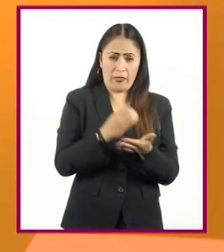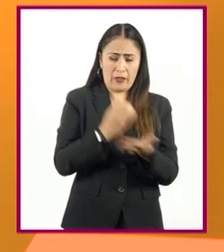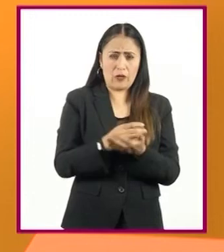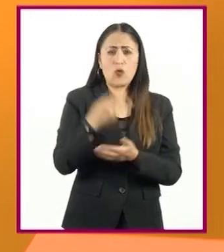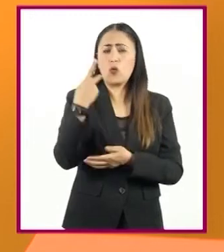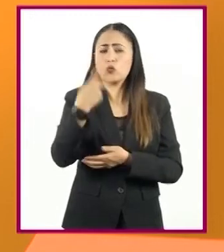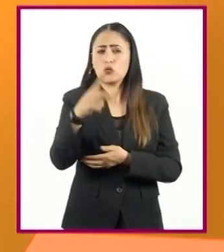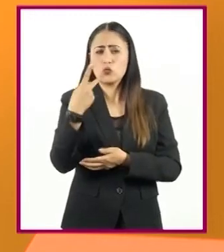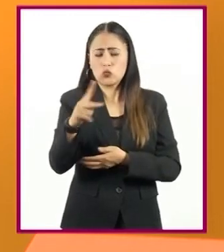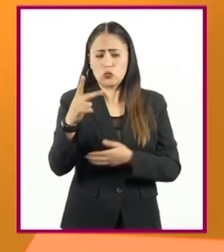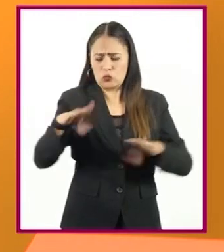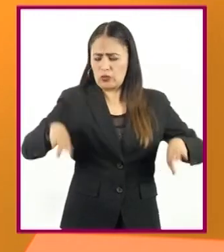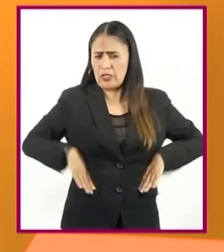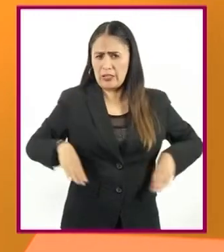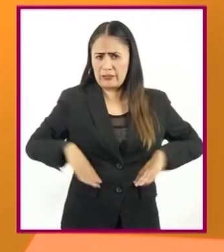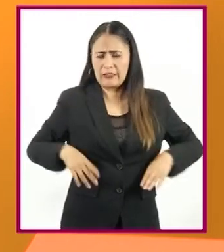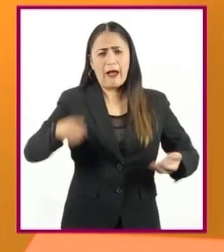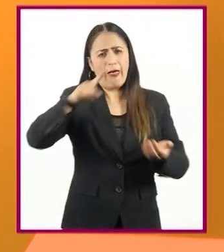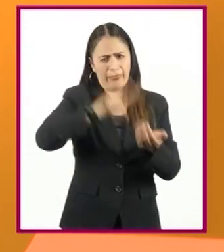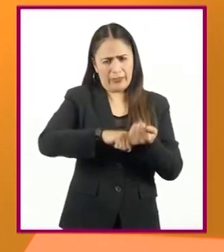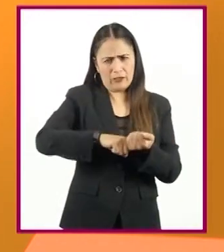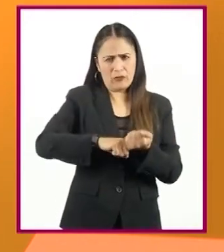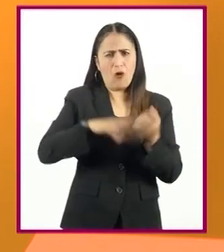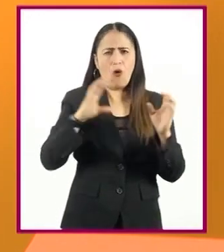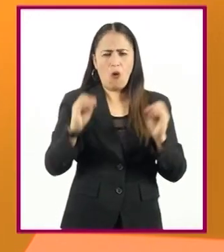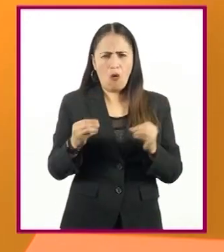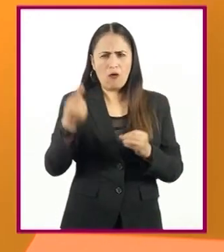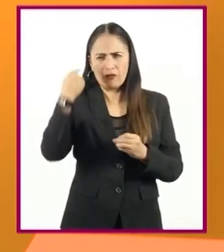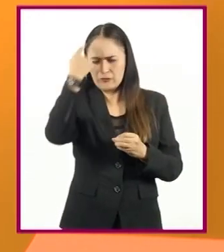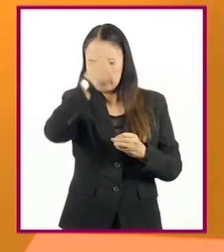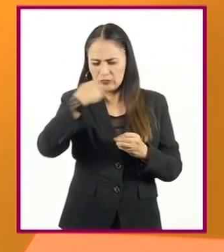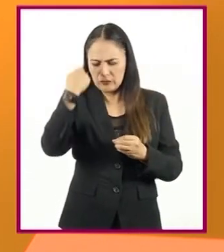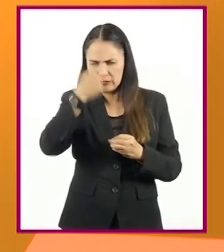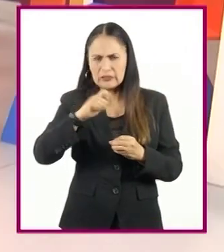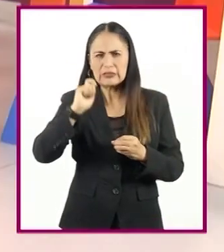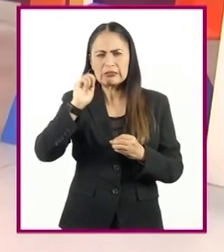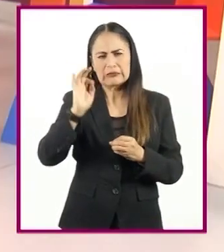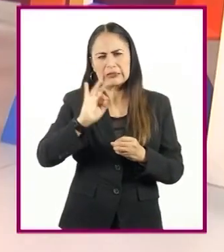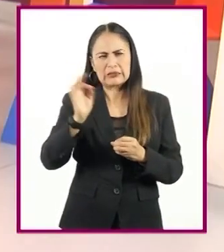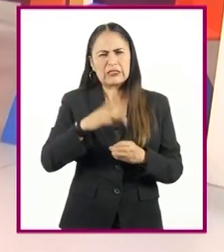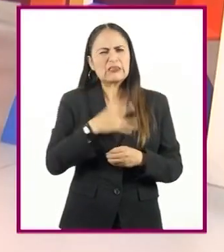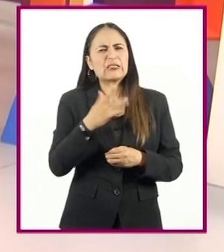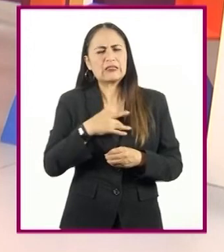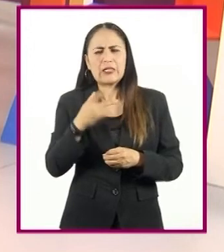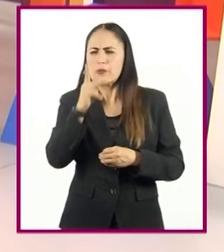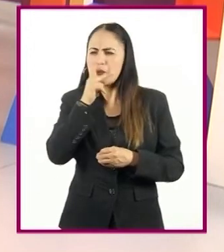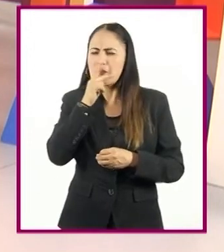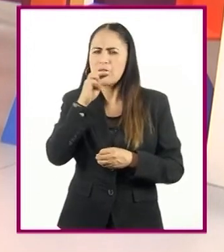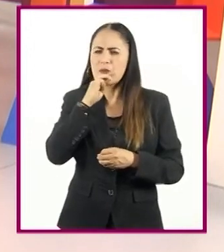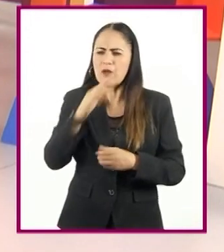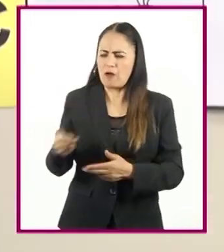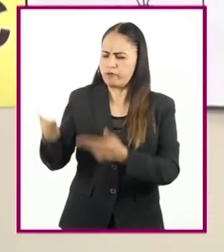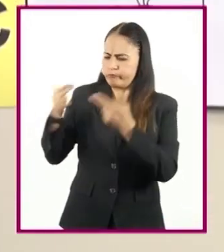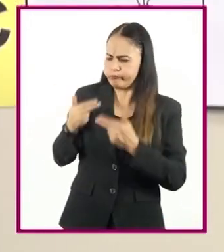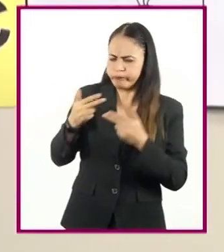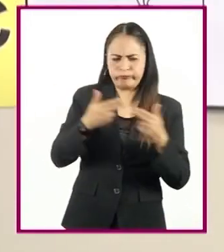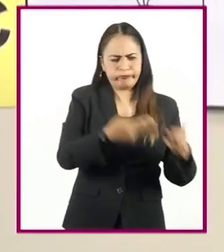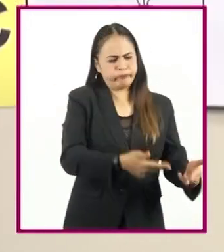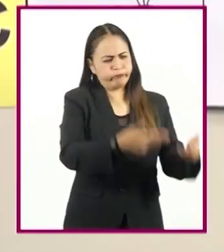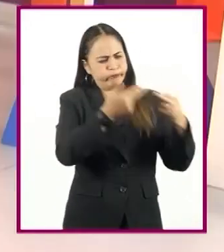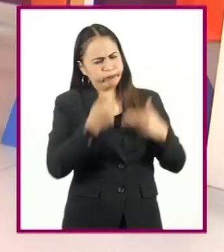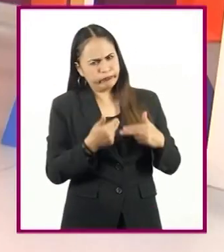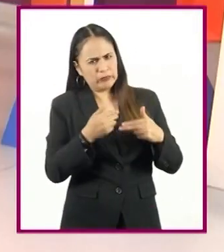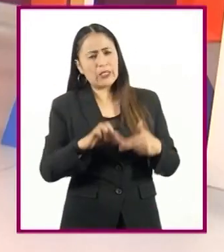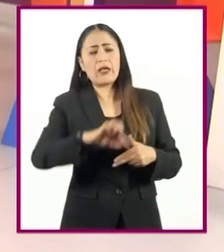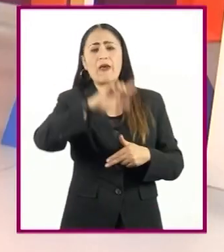fenotípicas y genotípicas que consideran heredaron de sus padres. Ilustren su fenotipo y compartan